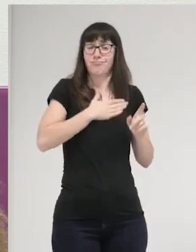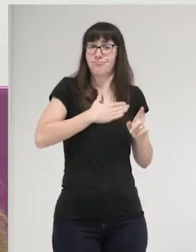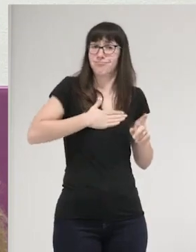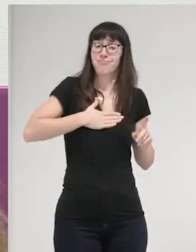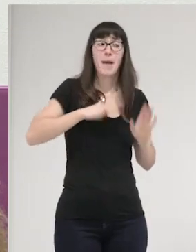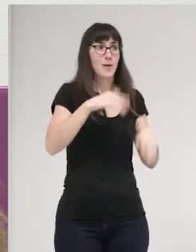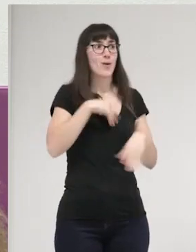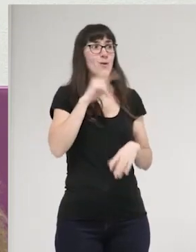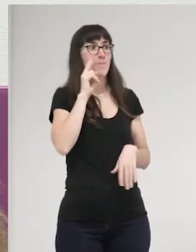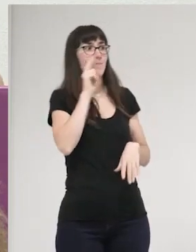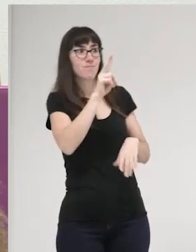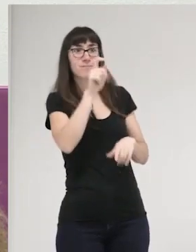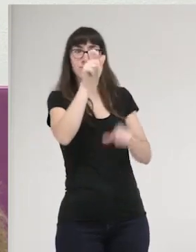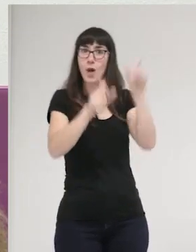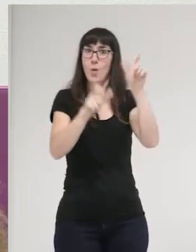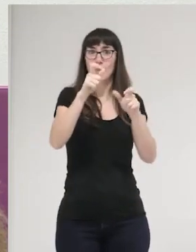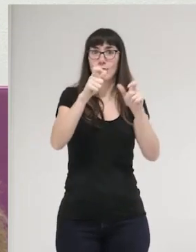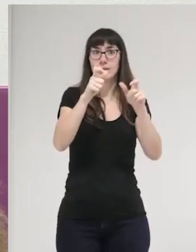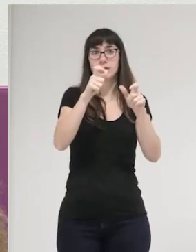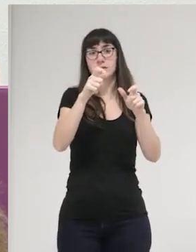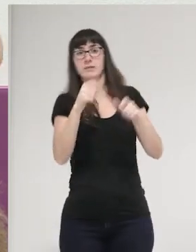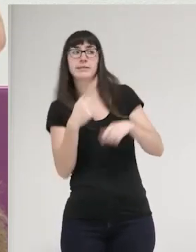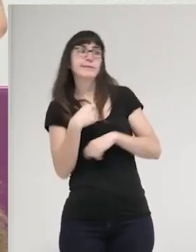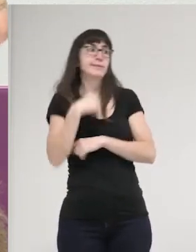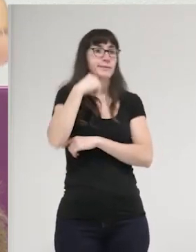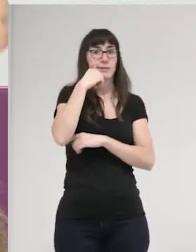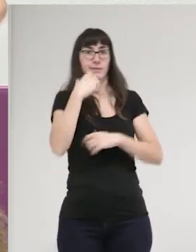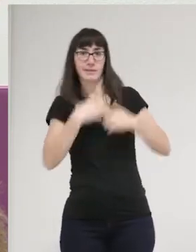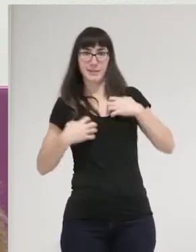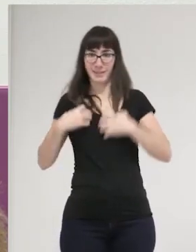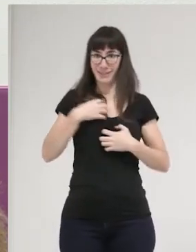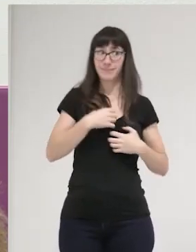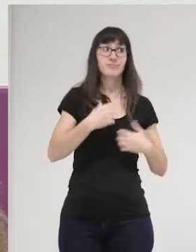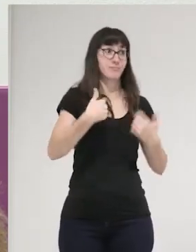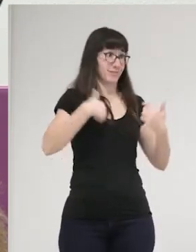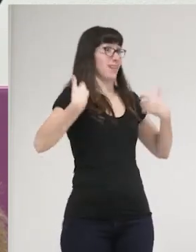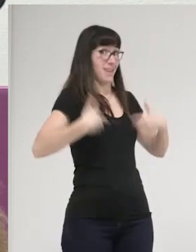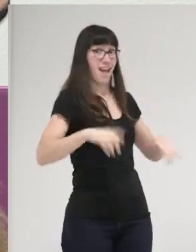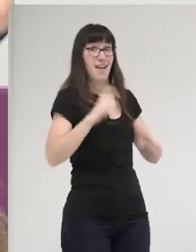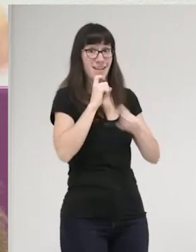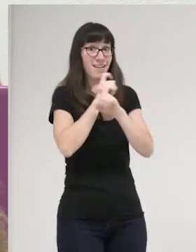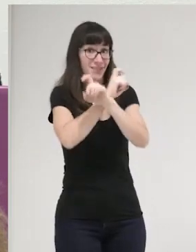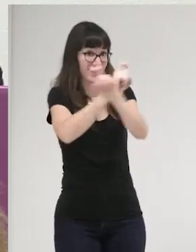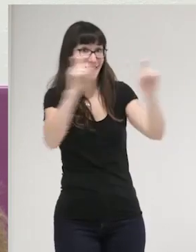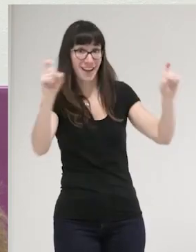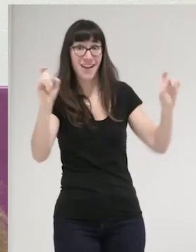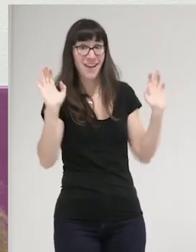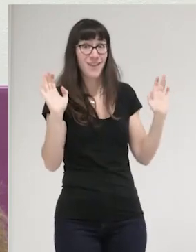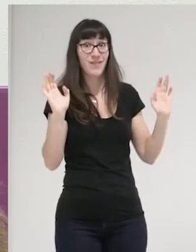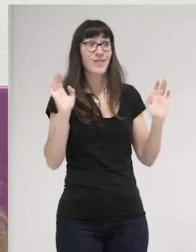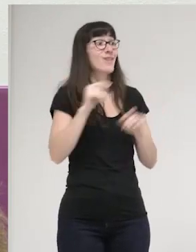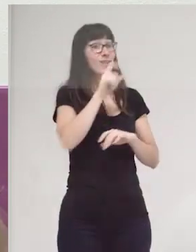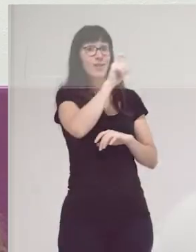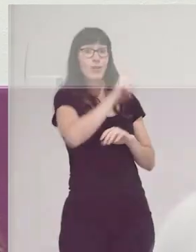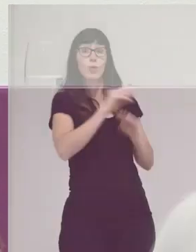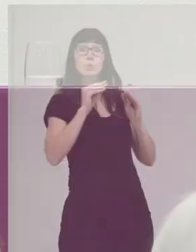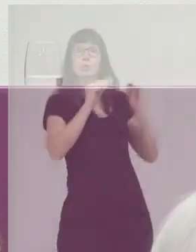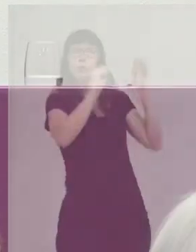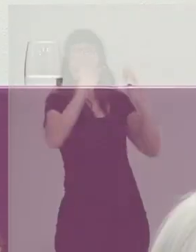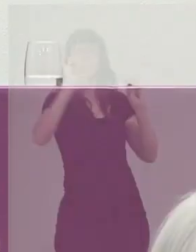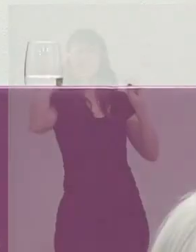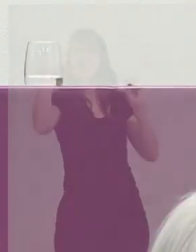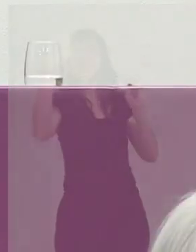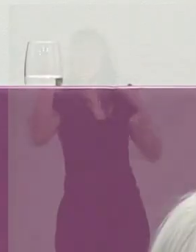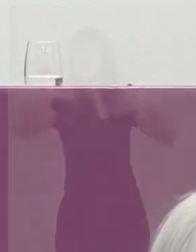lo que pasa que veía que había gente que se revolvía. Yo he avisado, sus ideas no son convencionales y